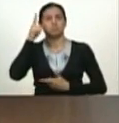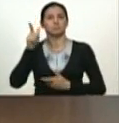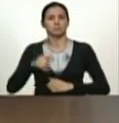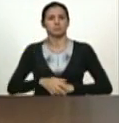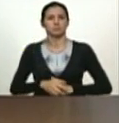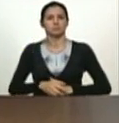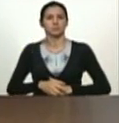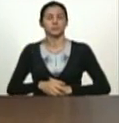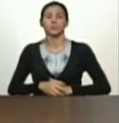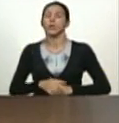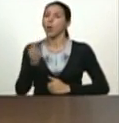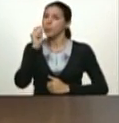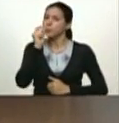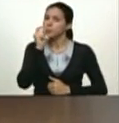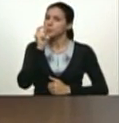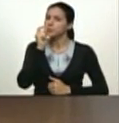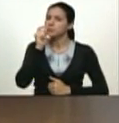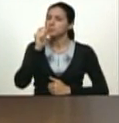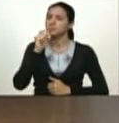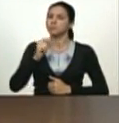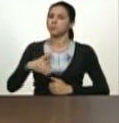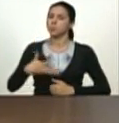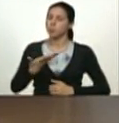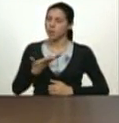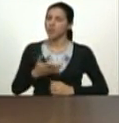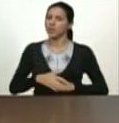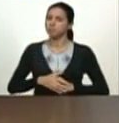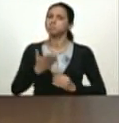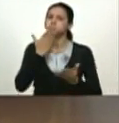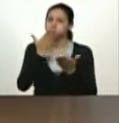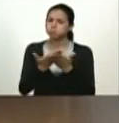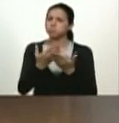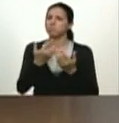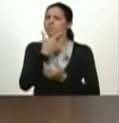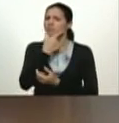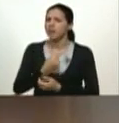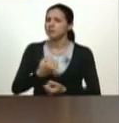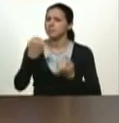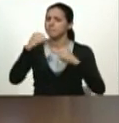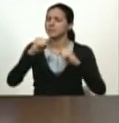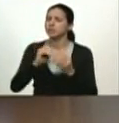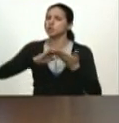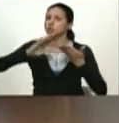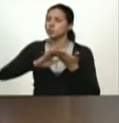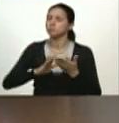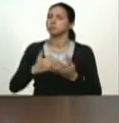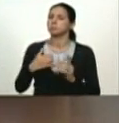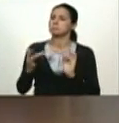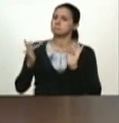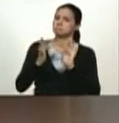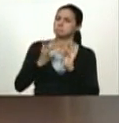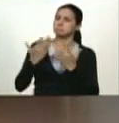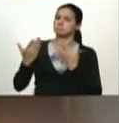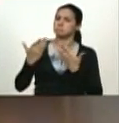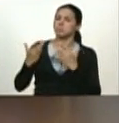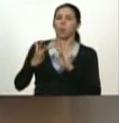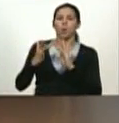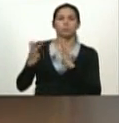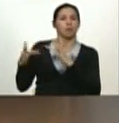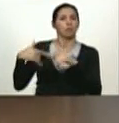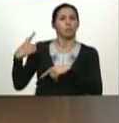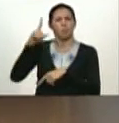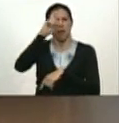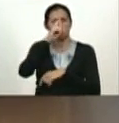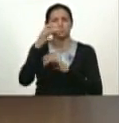tiene capacidad de formulación de propuestas prácticas lo he venido conociendo en el transcurso del último